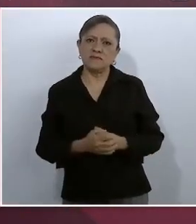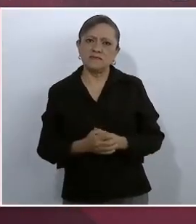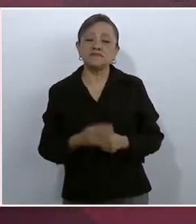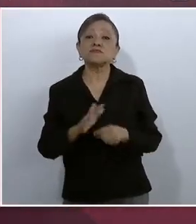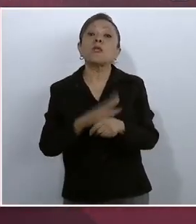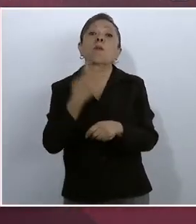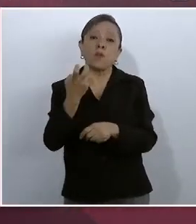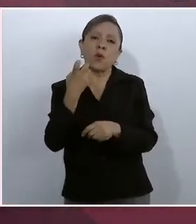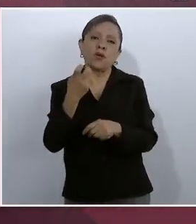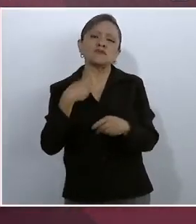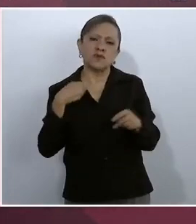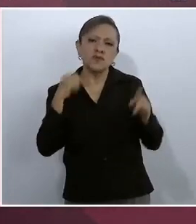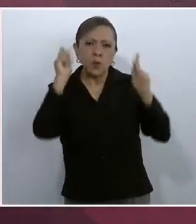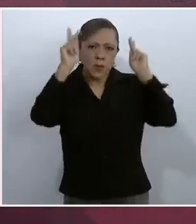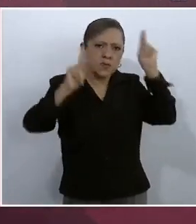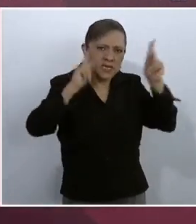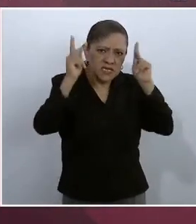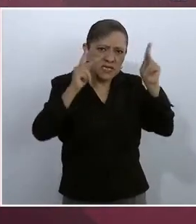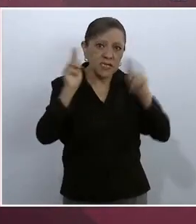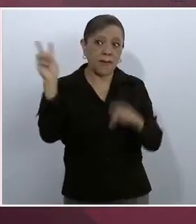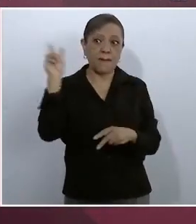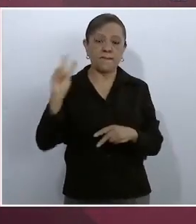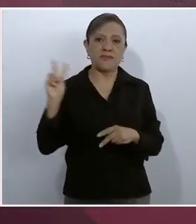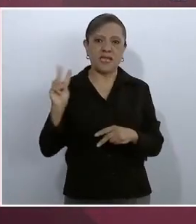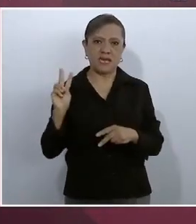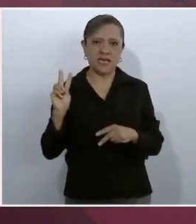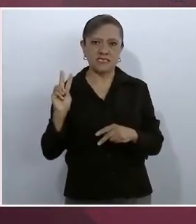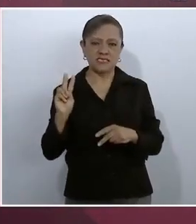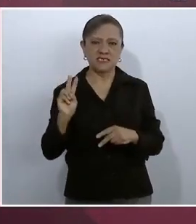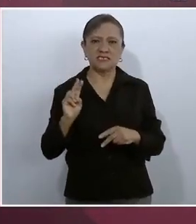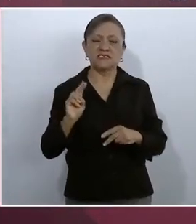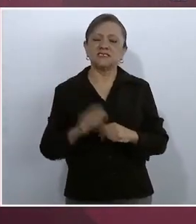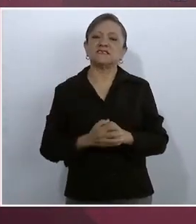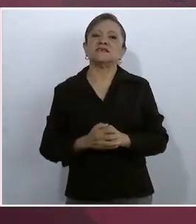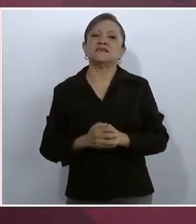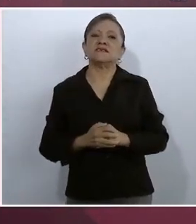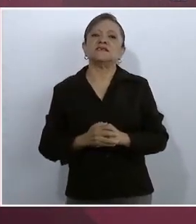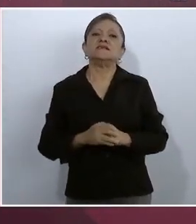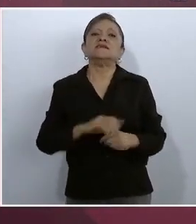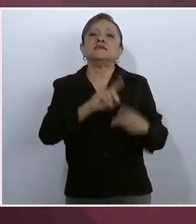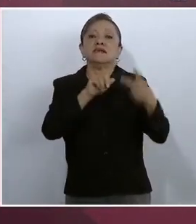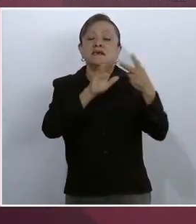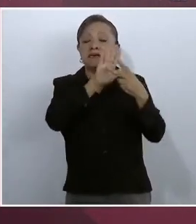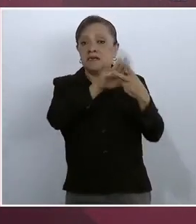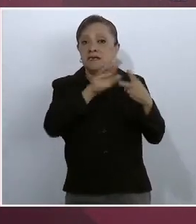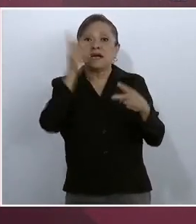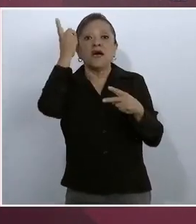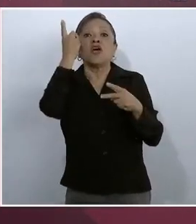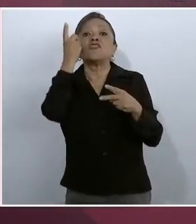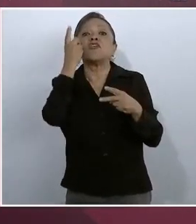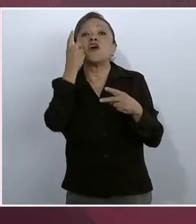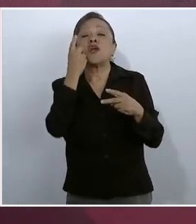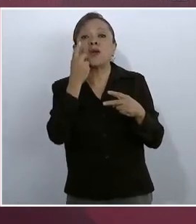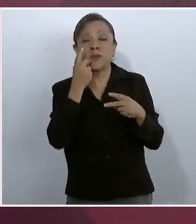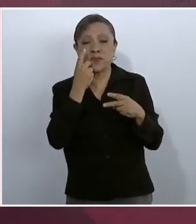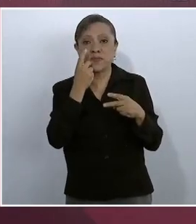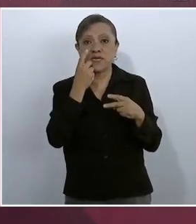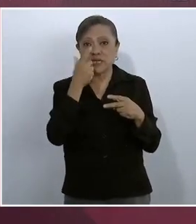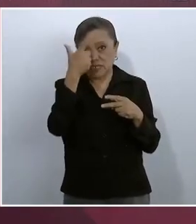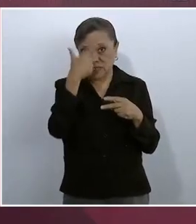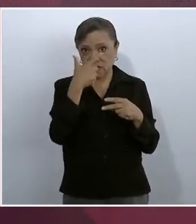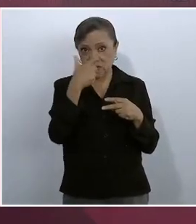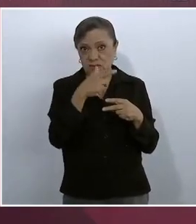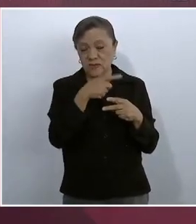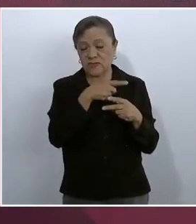estuvimos allá, eso el viernes, nos quedamos a dormir, nos